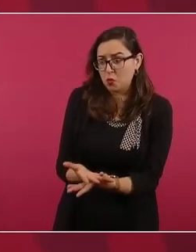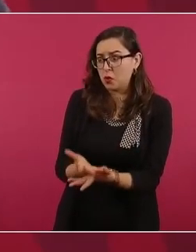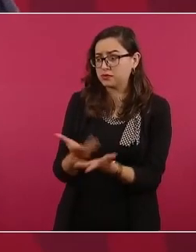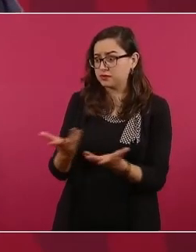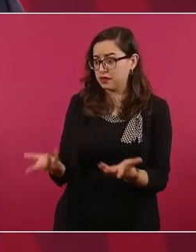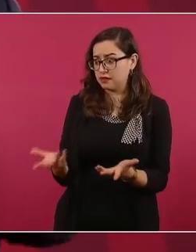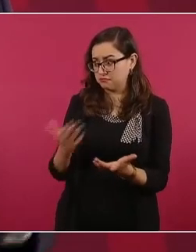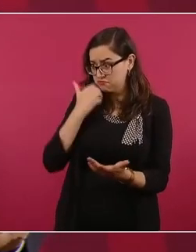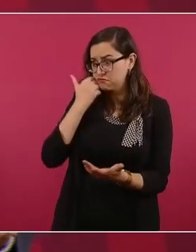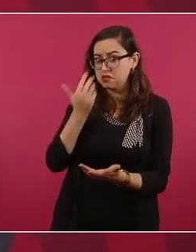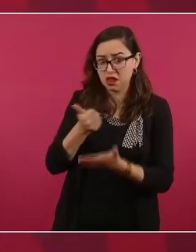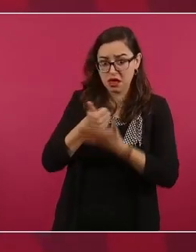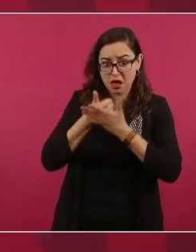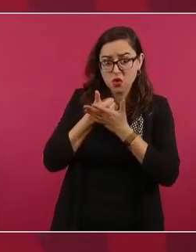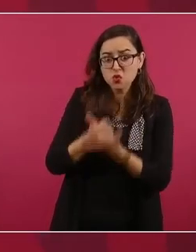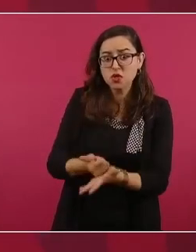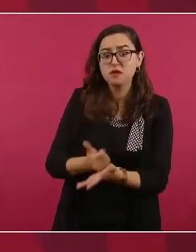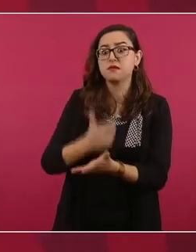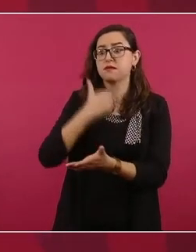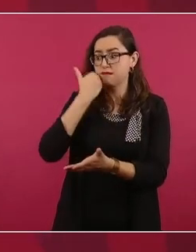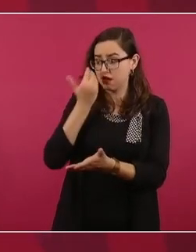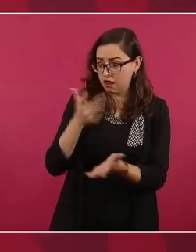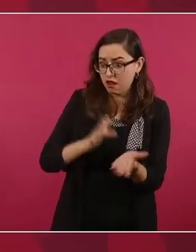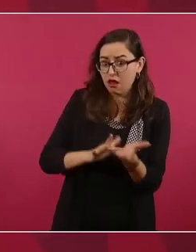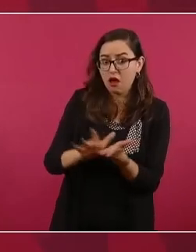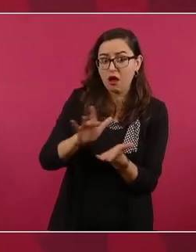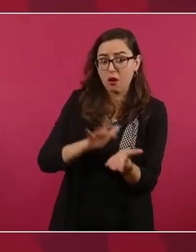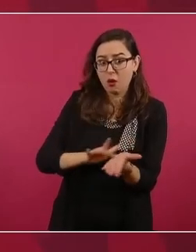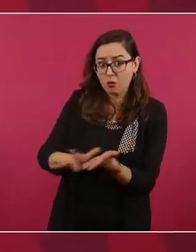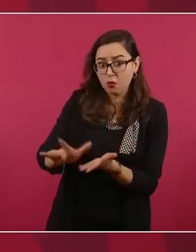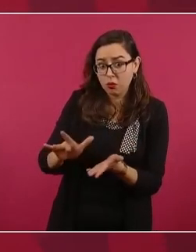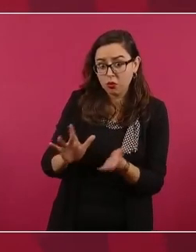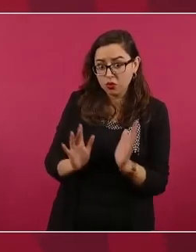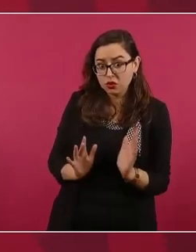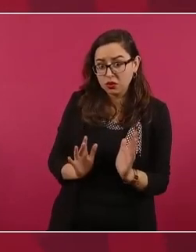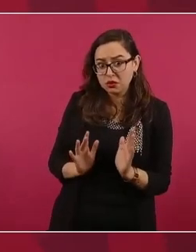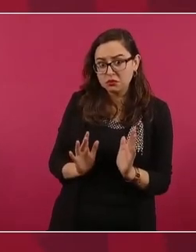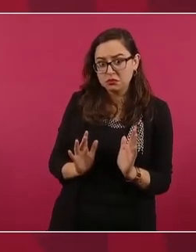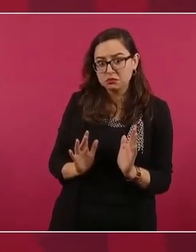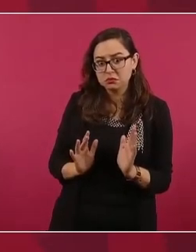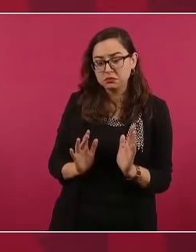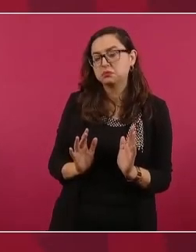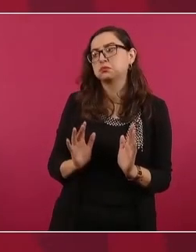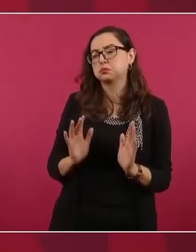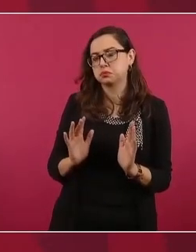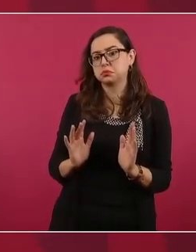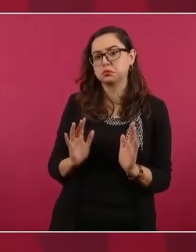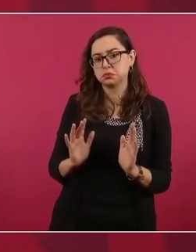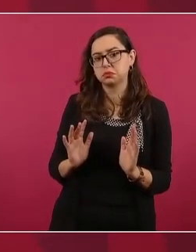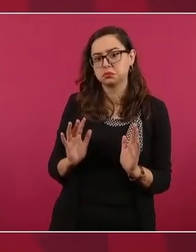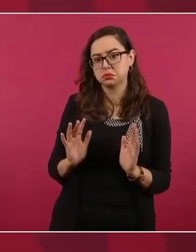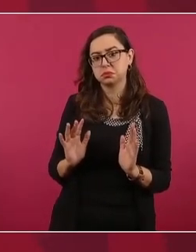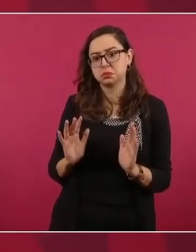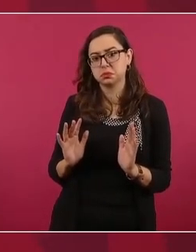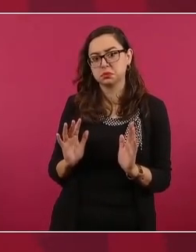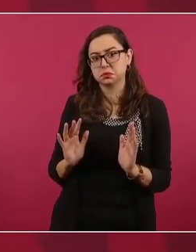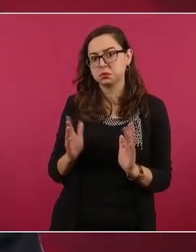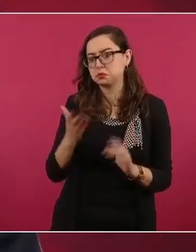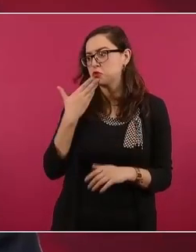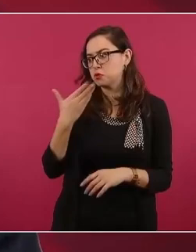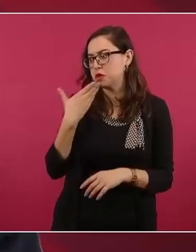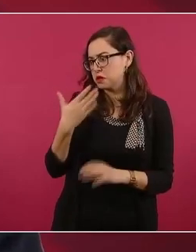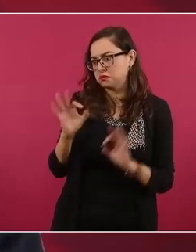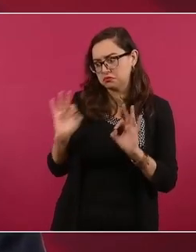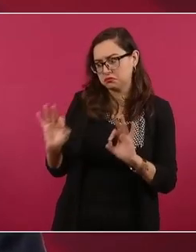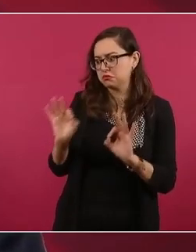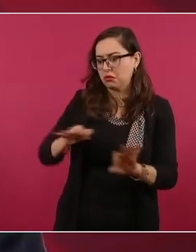haría muy bien